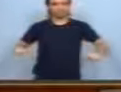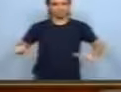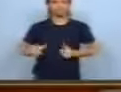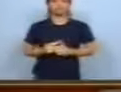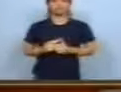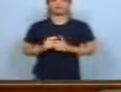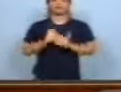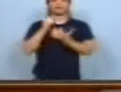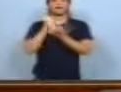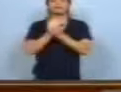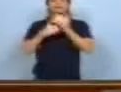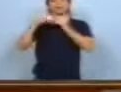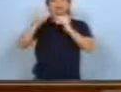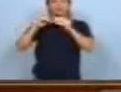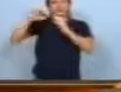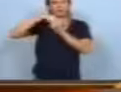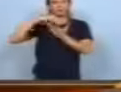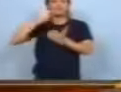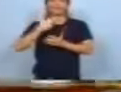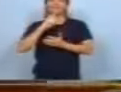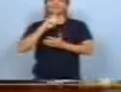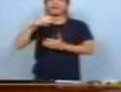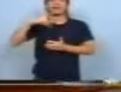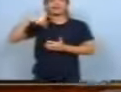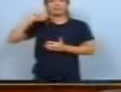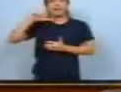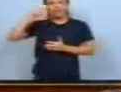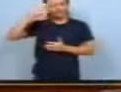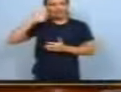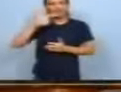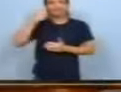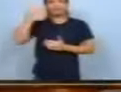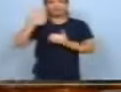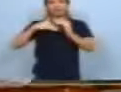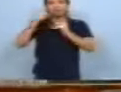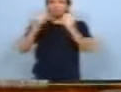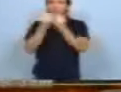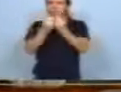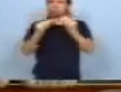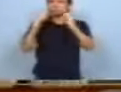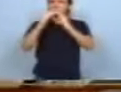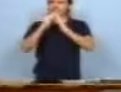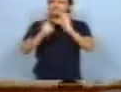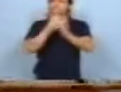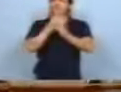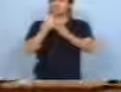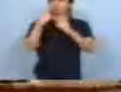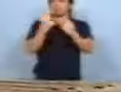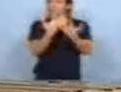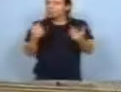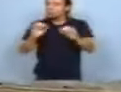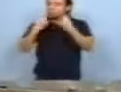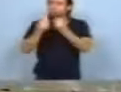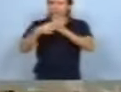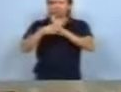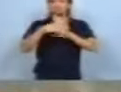Estamos en el Obrador de Castañares, en el cual se están haciendo muchísimas viviendas, que no te puedo decir la cantidad, cuántas eran,